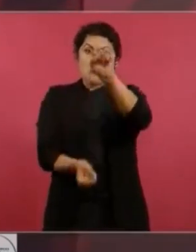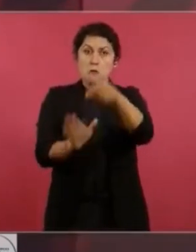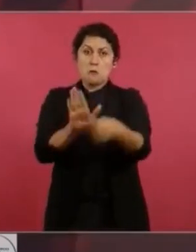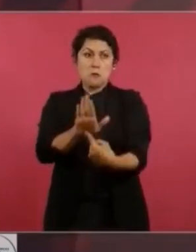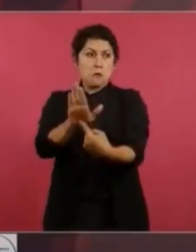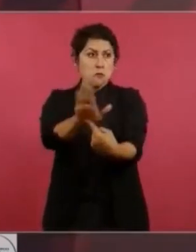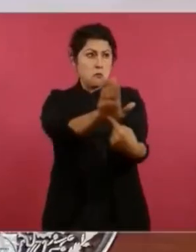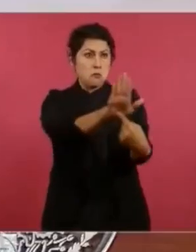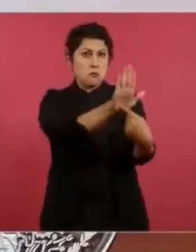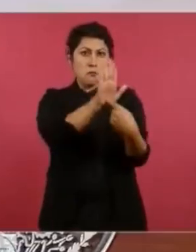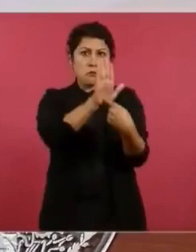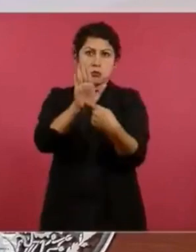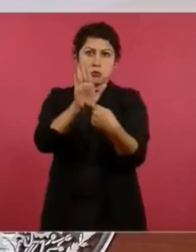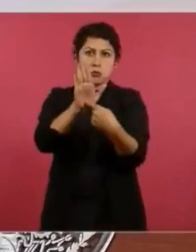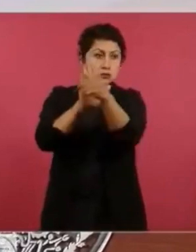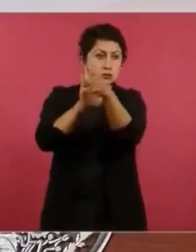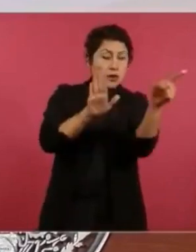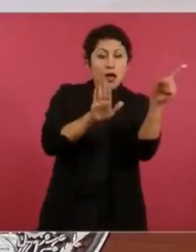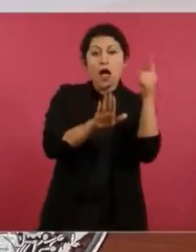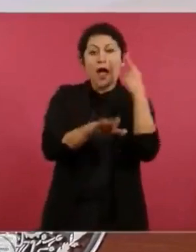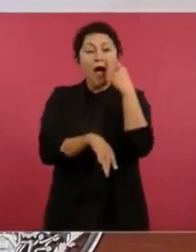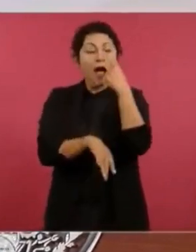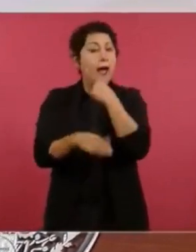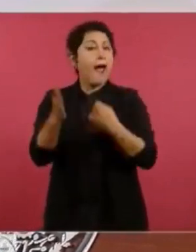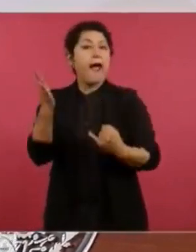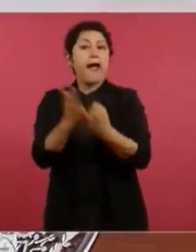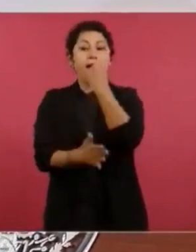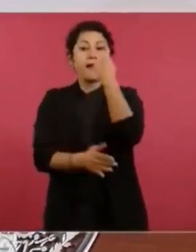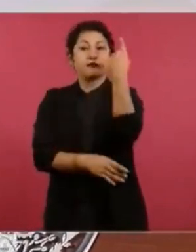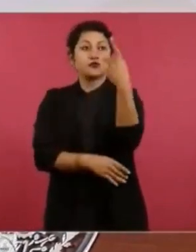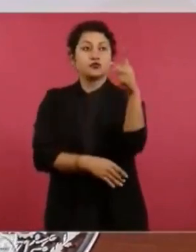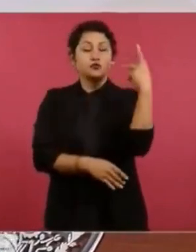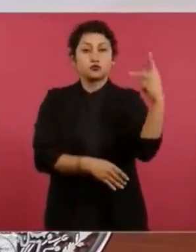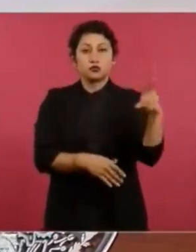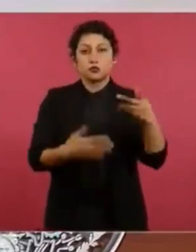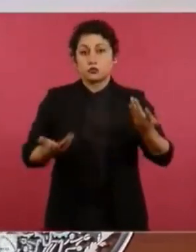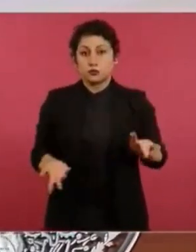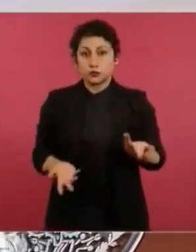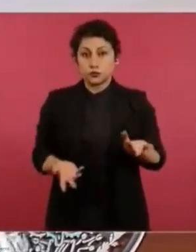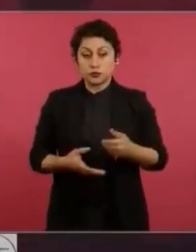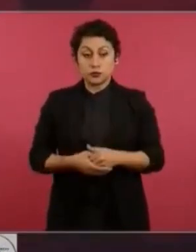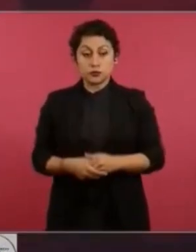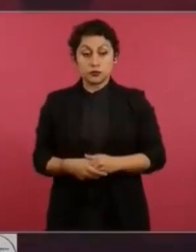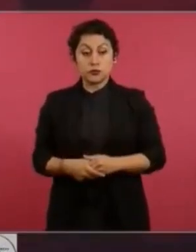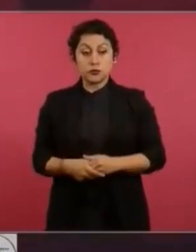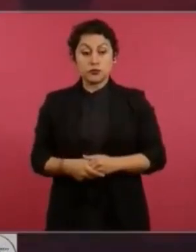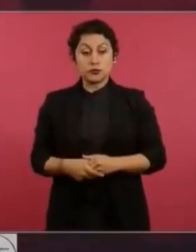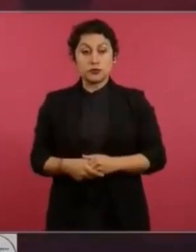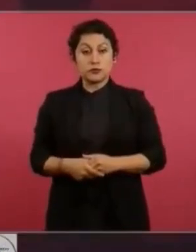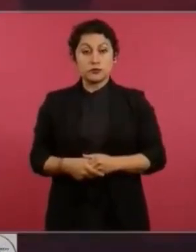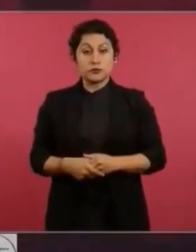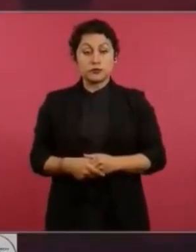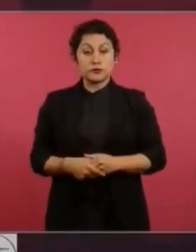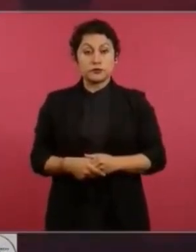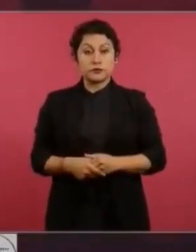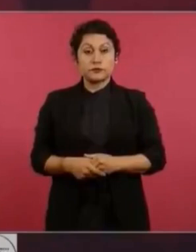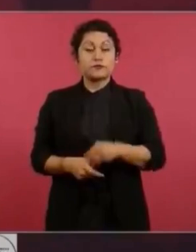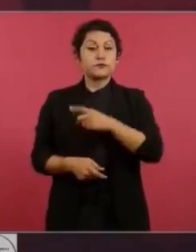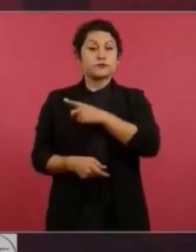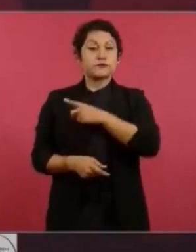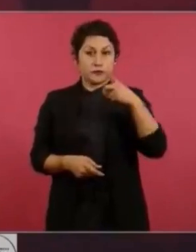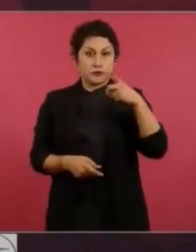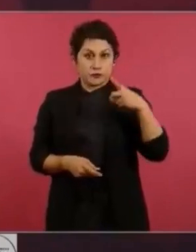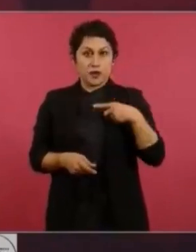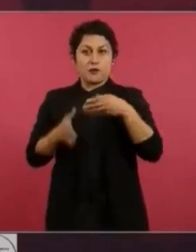que el pueblo decida que haya un periodo amplio lo necesario